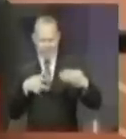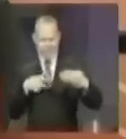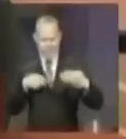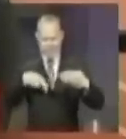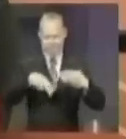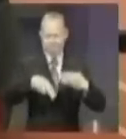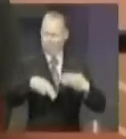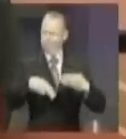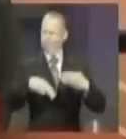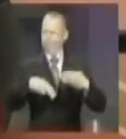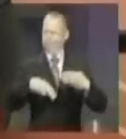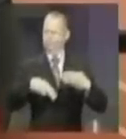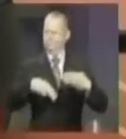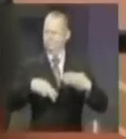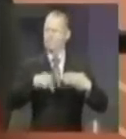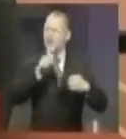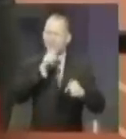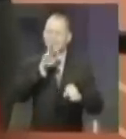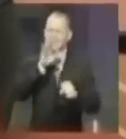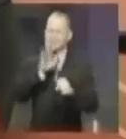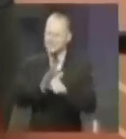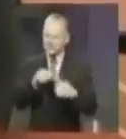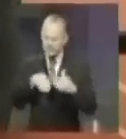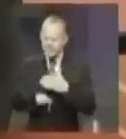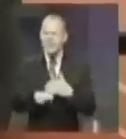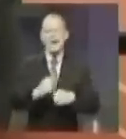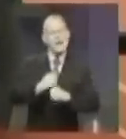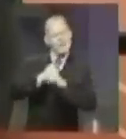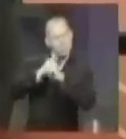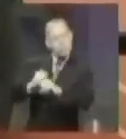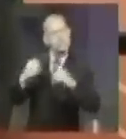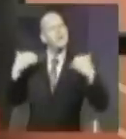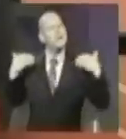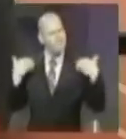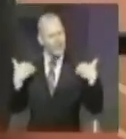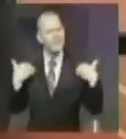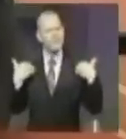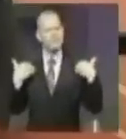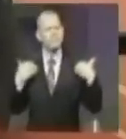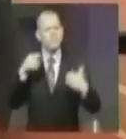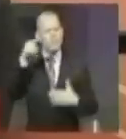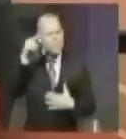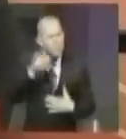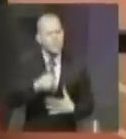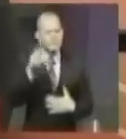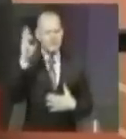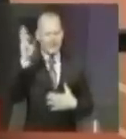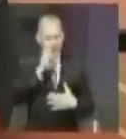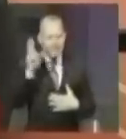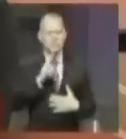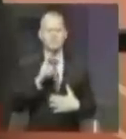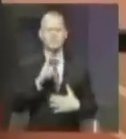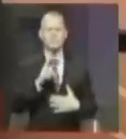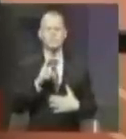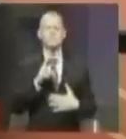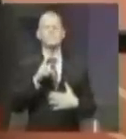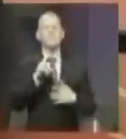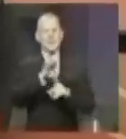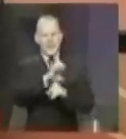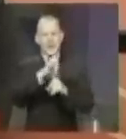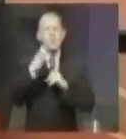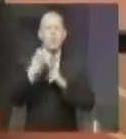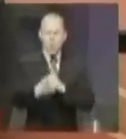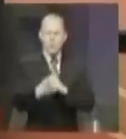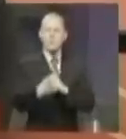hay que no solamente garantizar el acceso, hay que proteger las playas. Por eso declaramos el corredor ecológico una